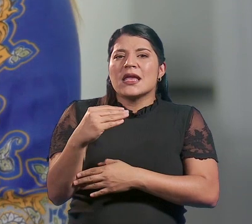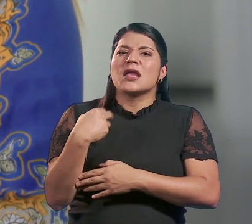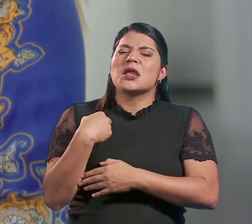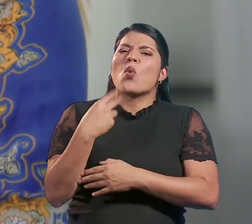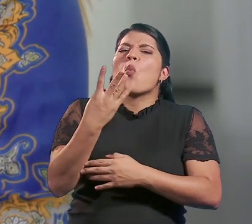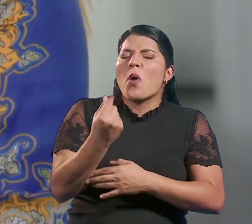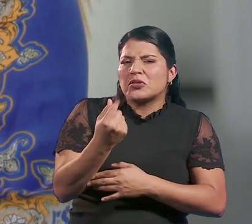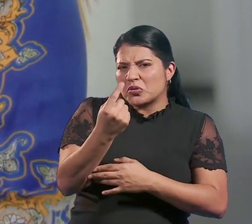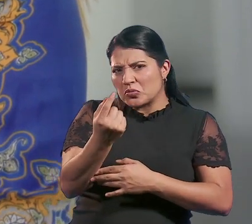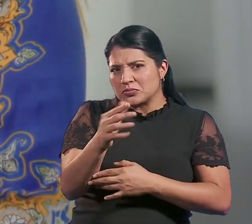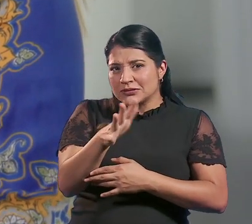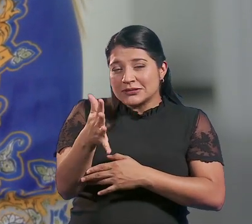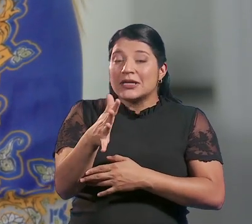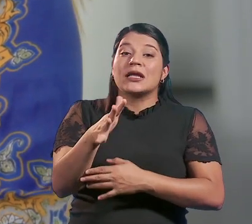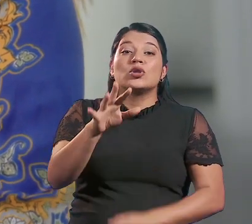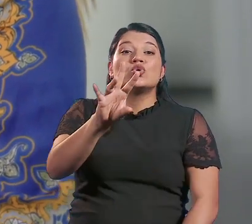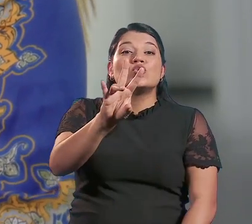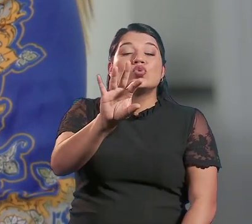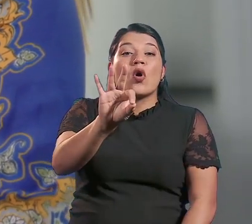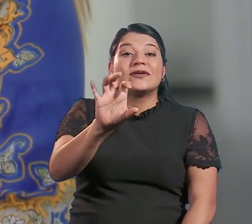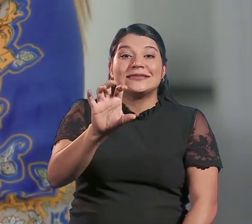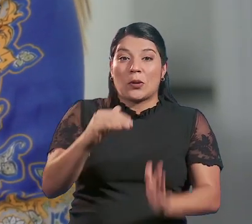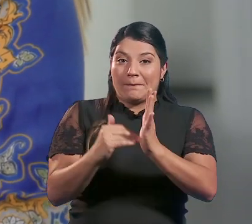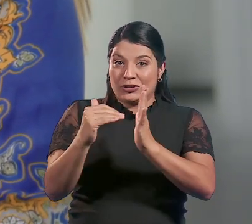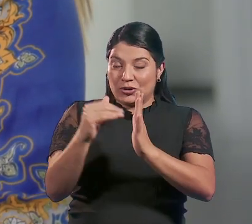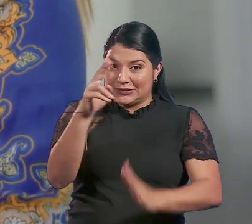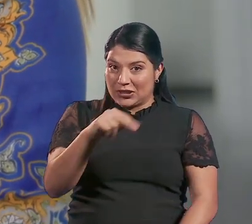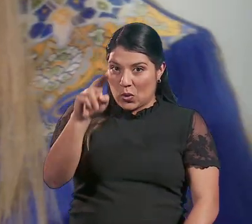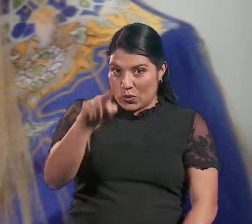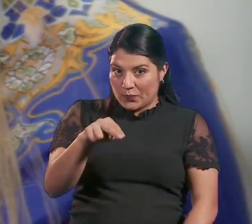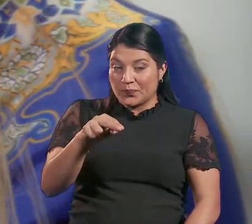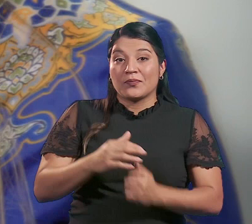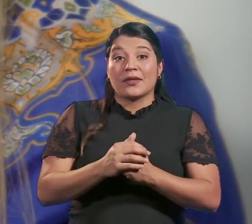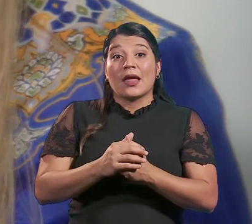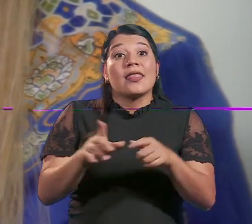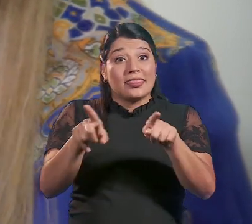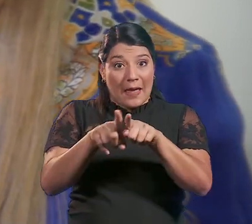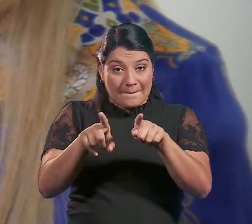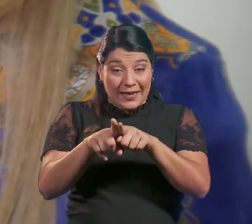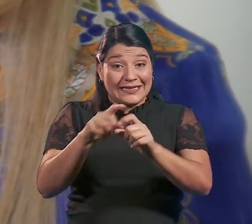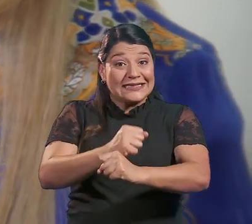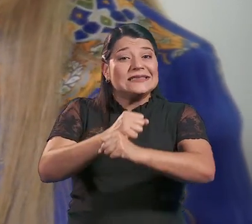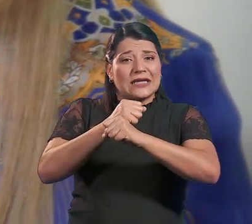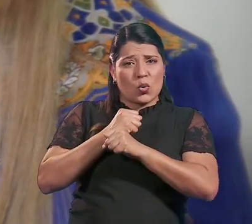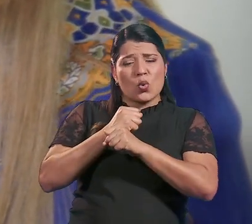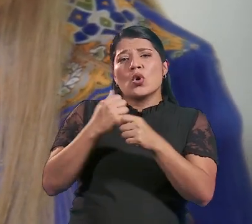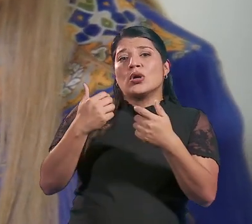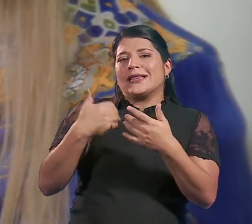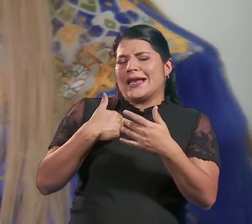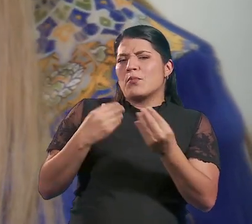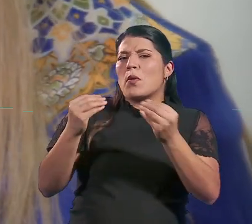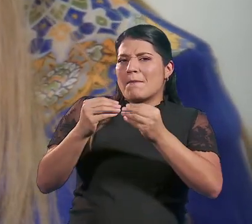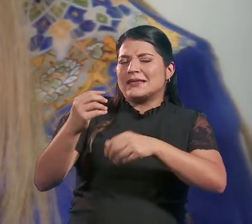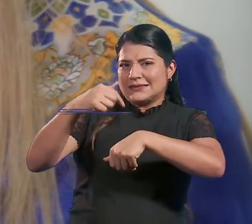en primas alcanza un monto superior a los 900 millones de colones. Aunado lo anterior, en los seguros tradicionales, hemos